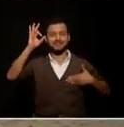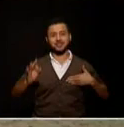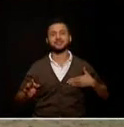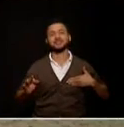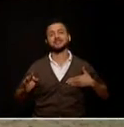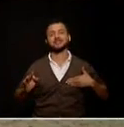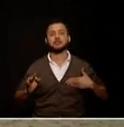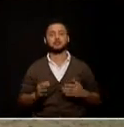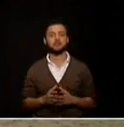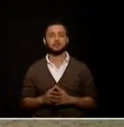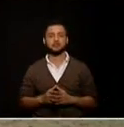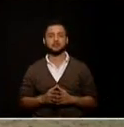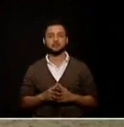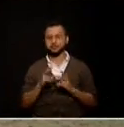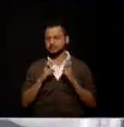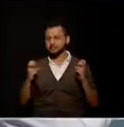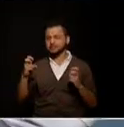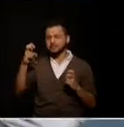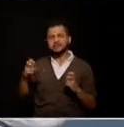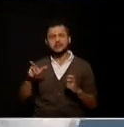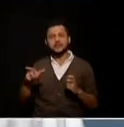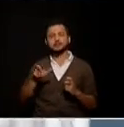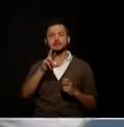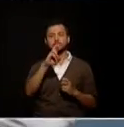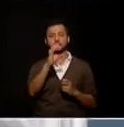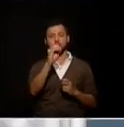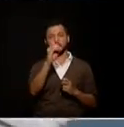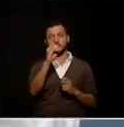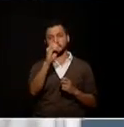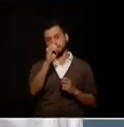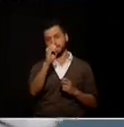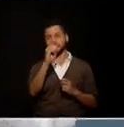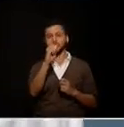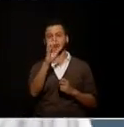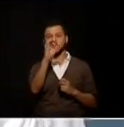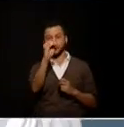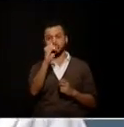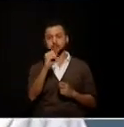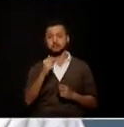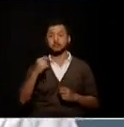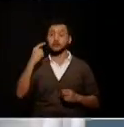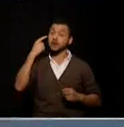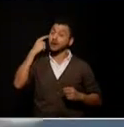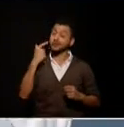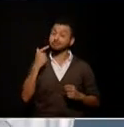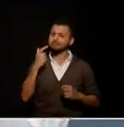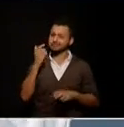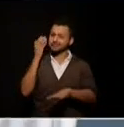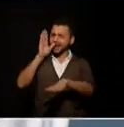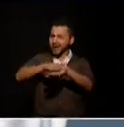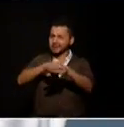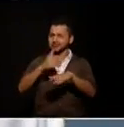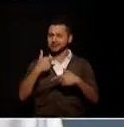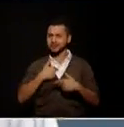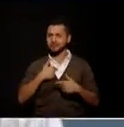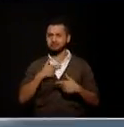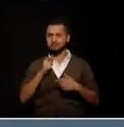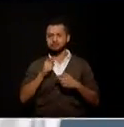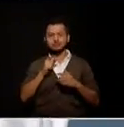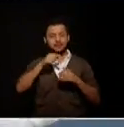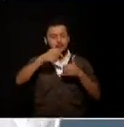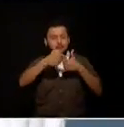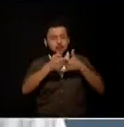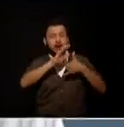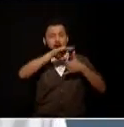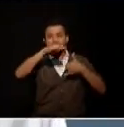con el candidato rodolfo correa le vamos a poner orden a la salud en antioquia y ese orden parte de lo siguiente primero para